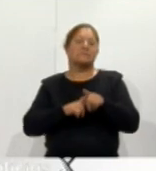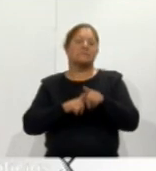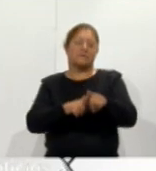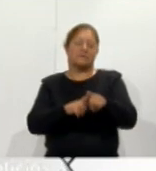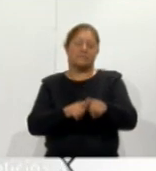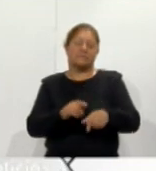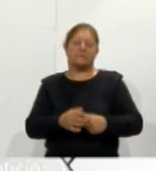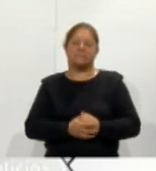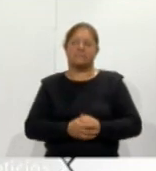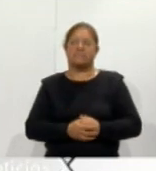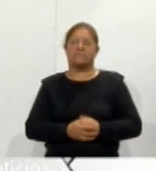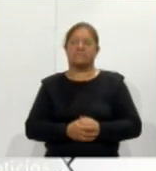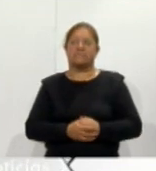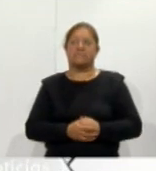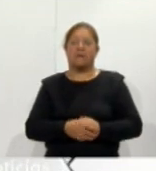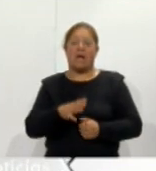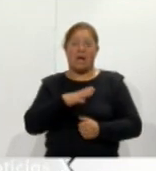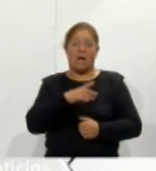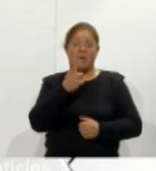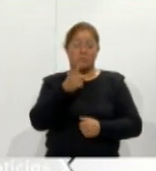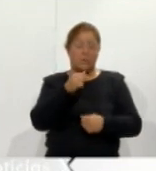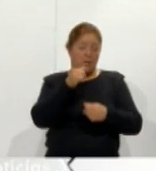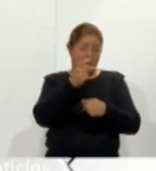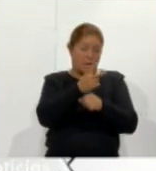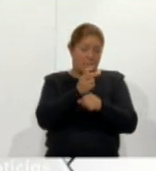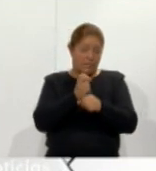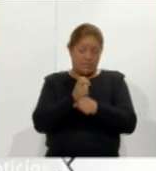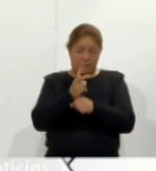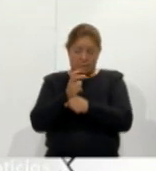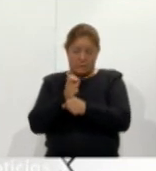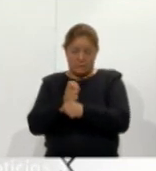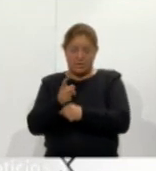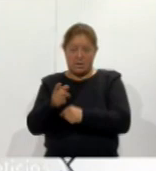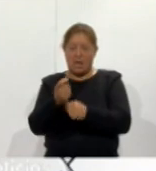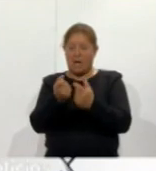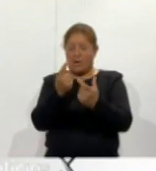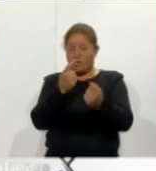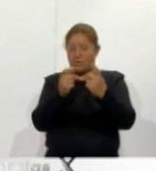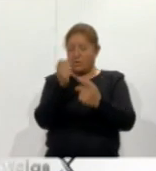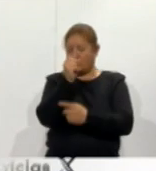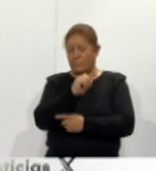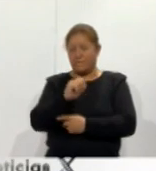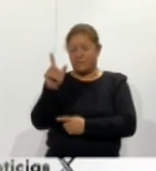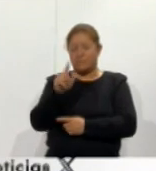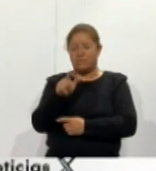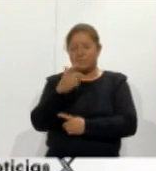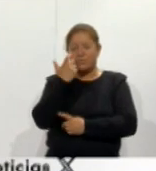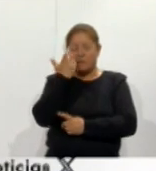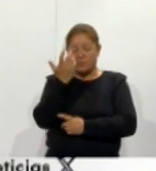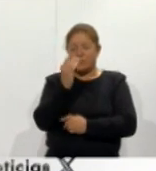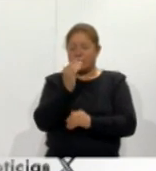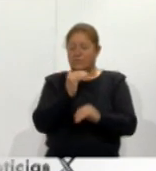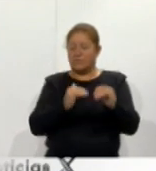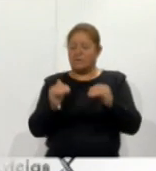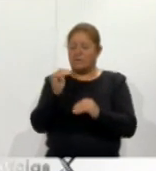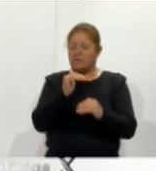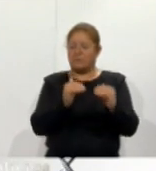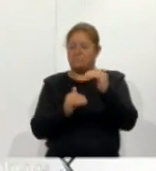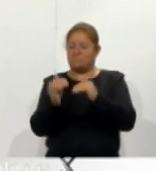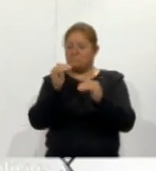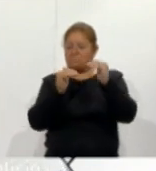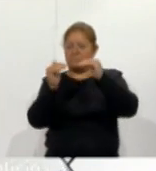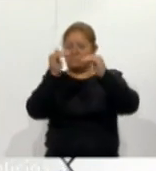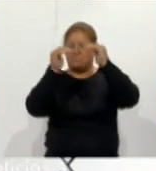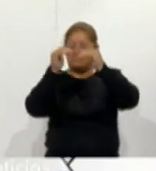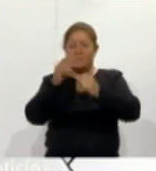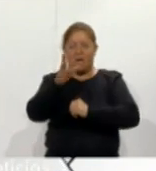tenemos una atenta invitación para aquellos profesionistas que buscan seguir escalando seguir aprendiendo y